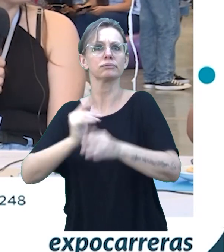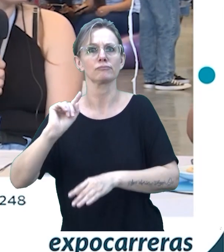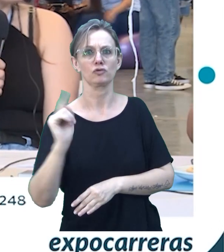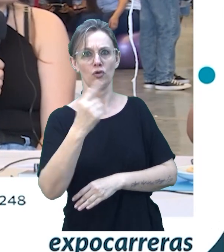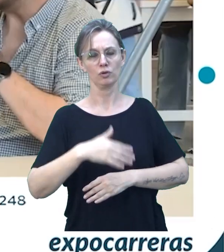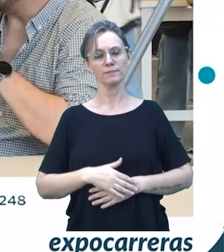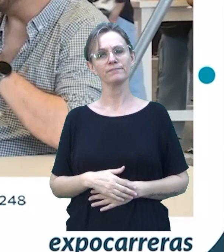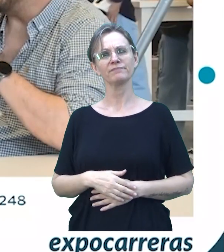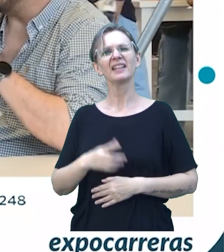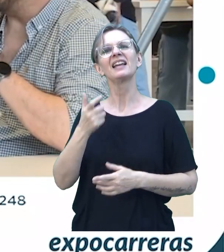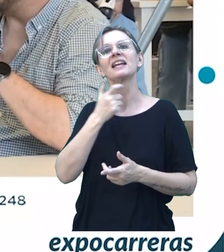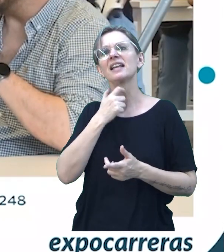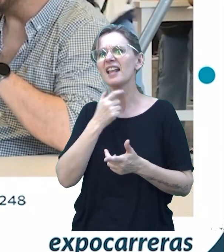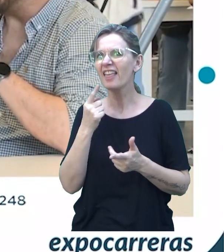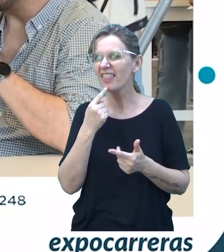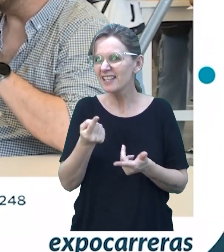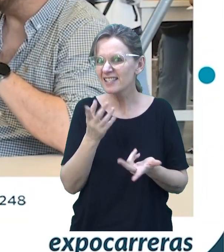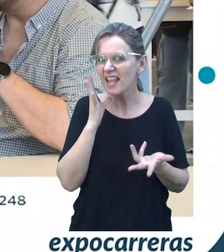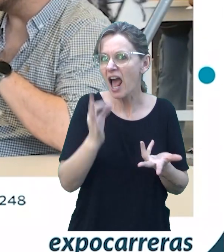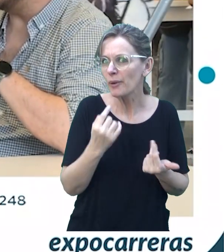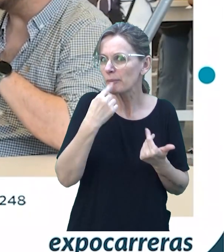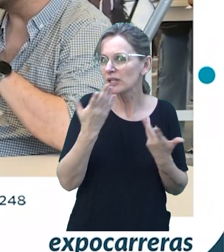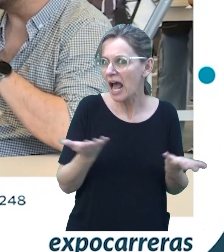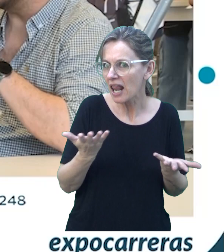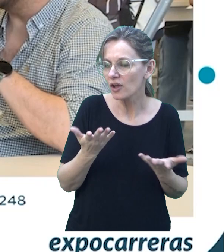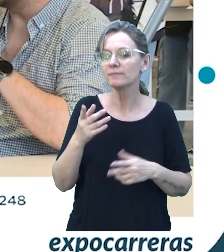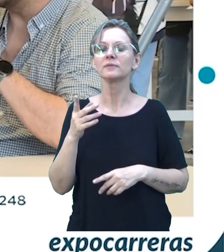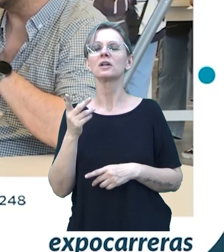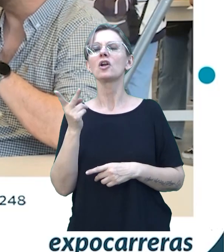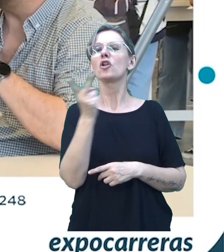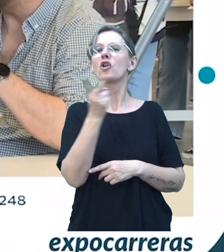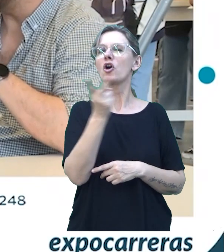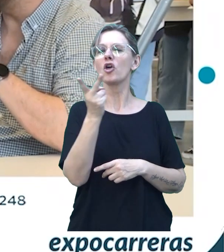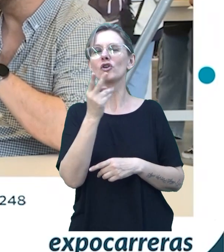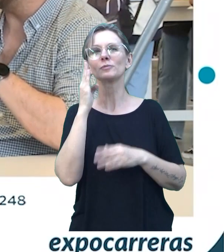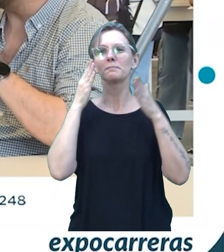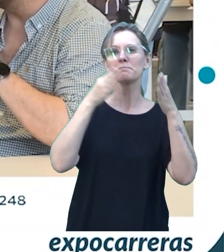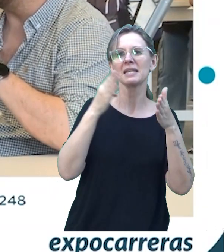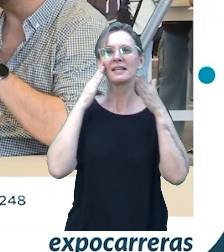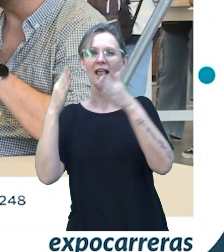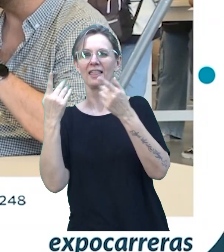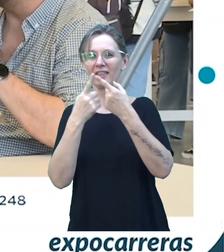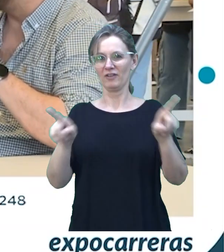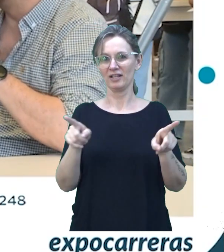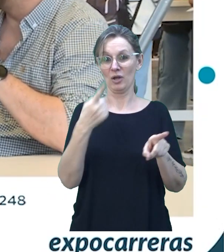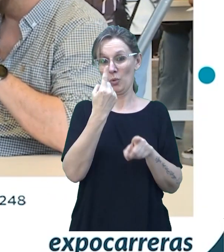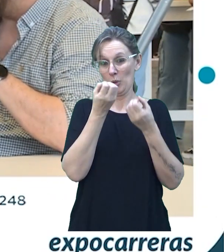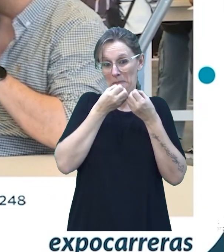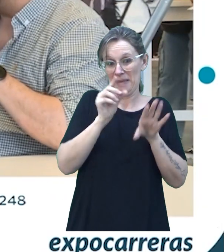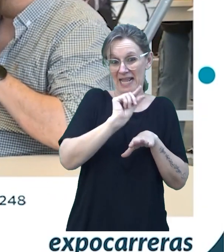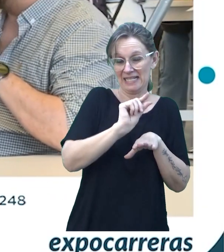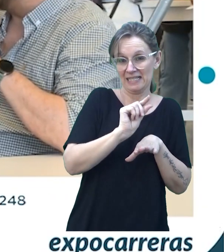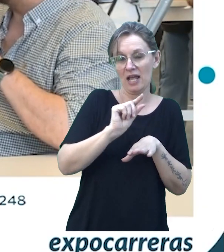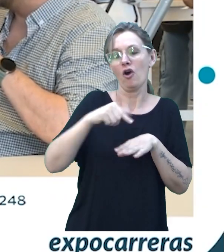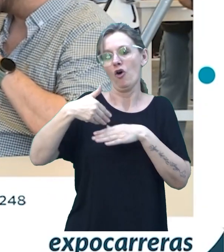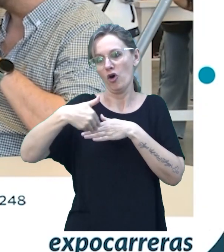¿querés consultar algo? preguntarles porque tienen dos miradas distintas. Una está en el principio de la carrera, el otro ya está, quiero